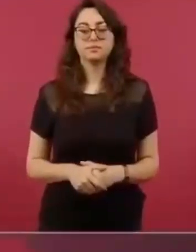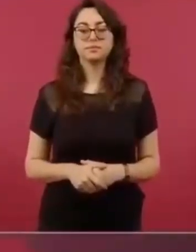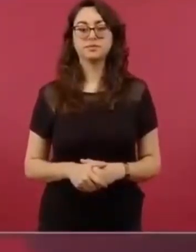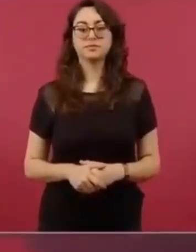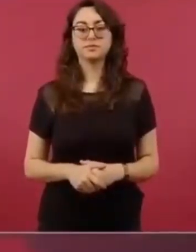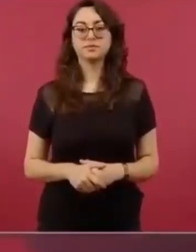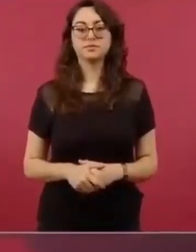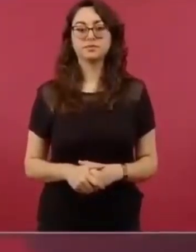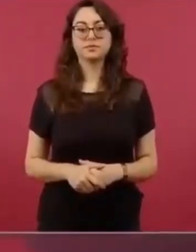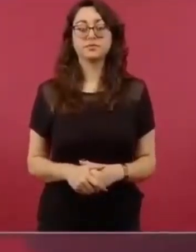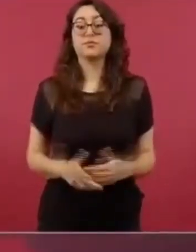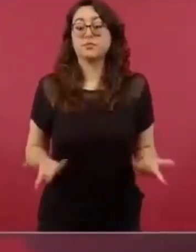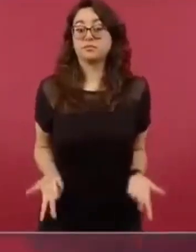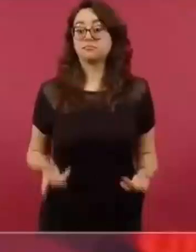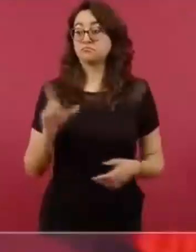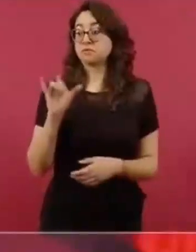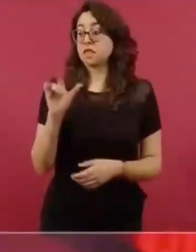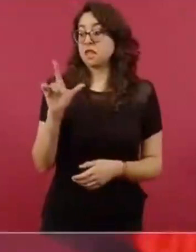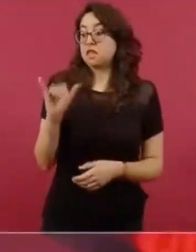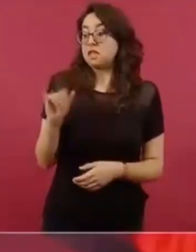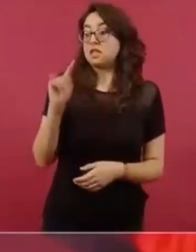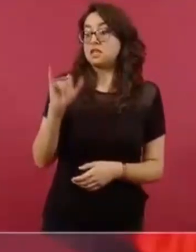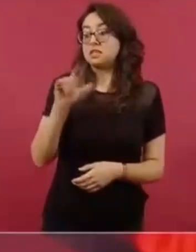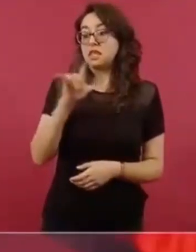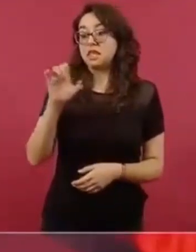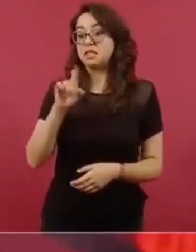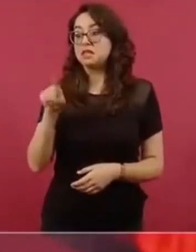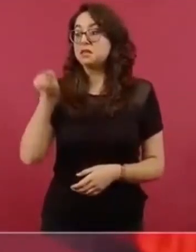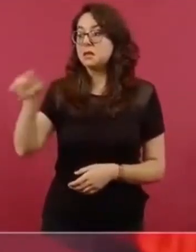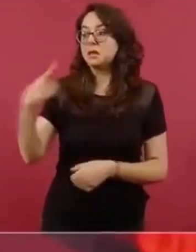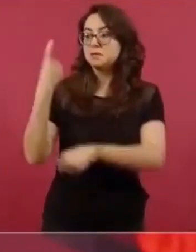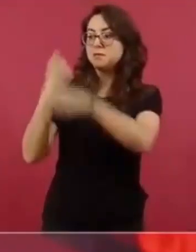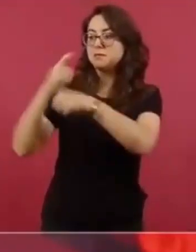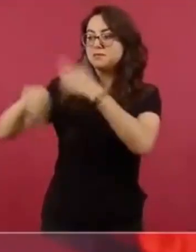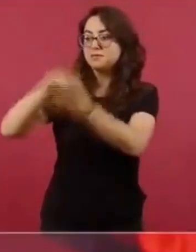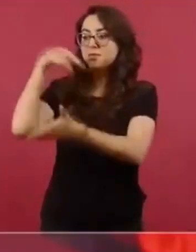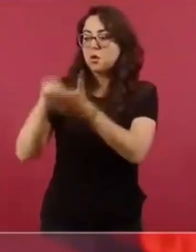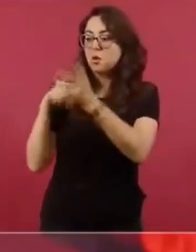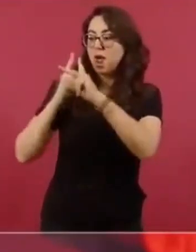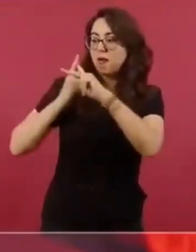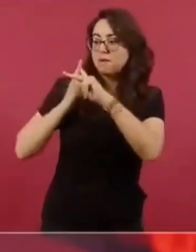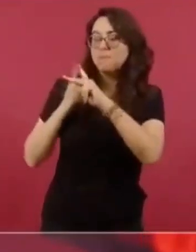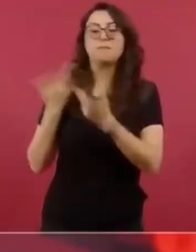Está muy bien posesionada en las encuestas, está en primer lugar. Además,